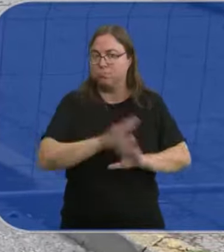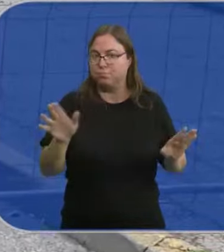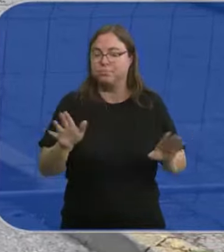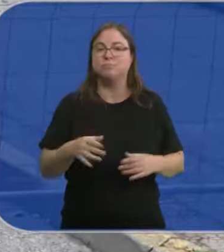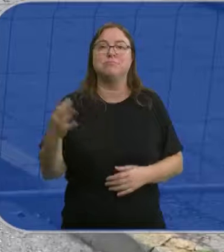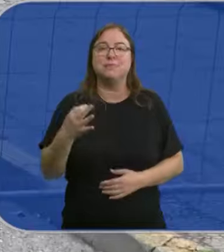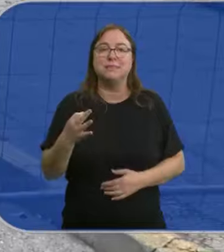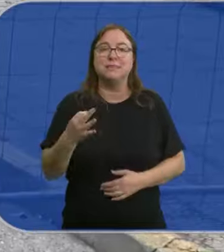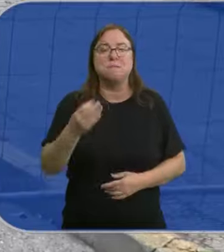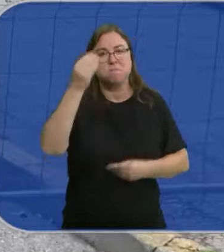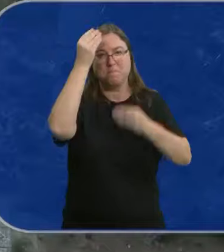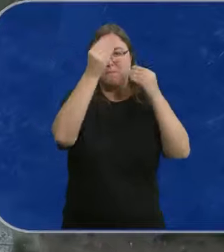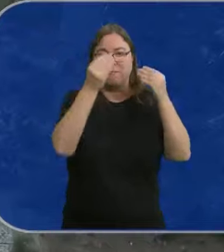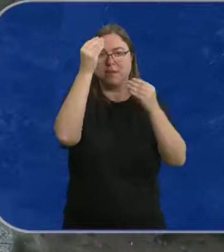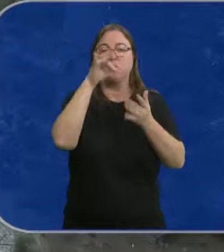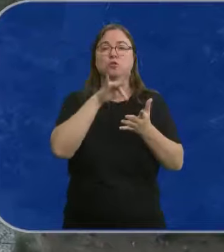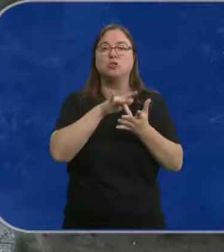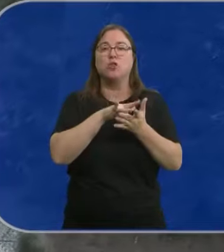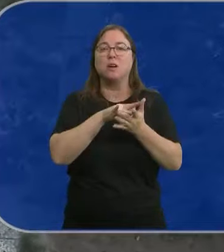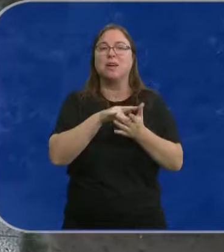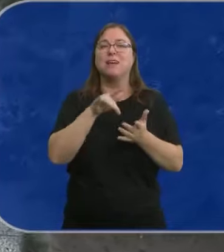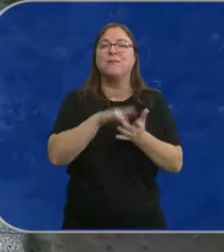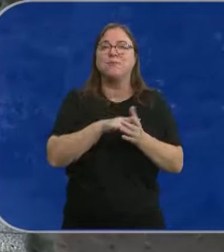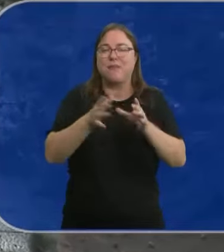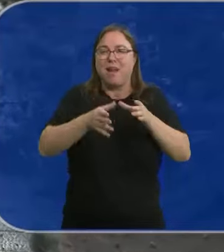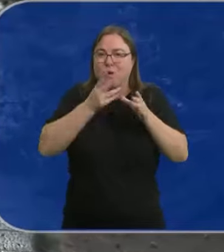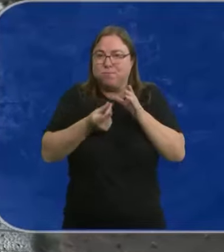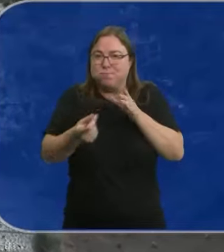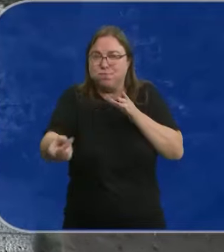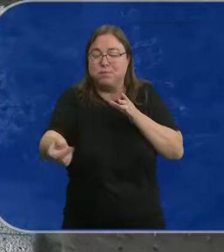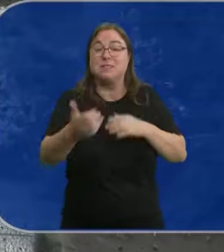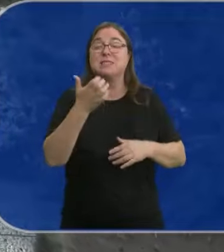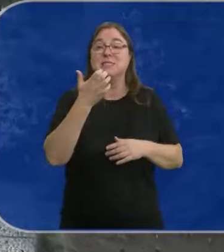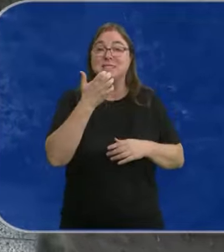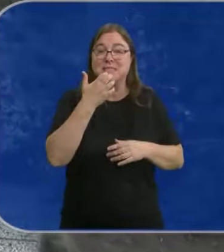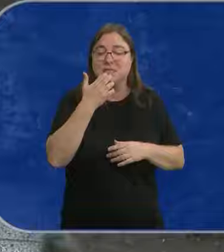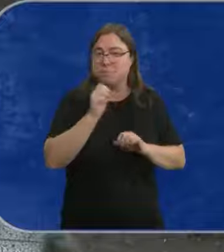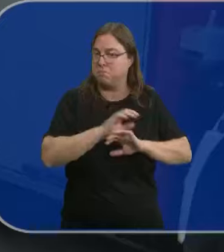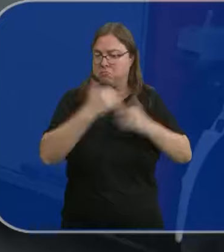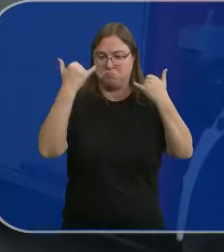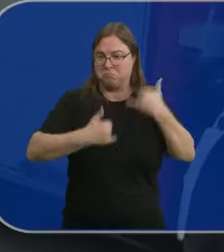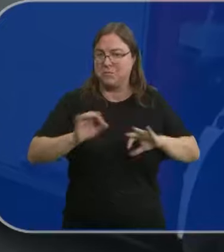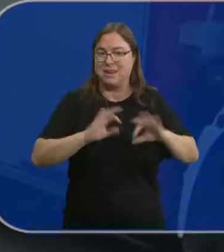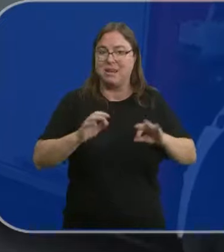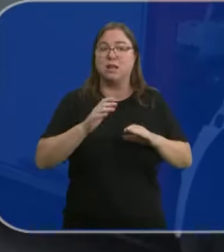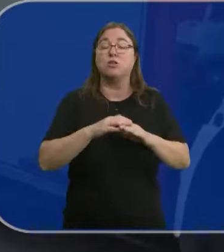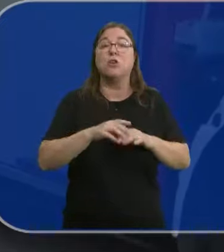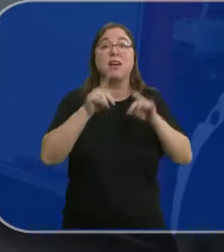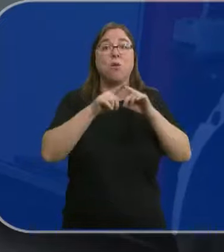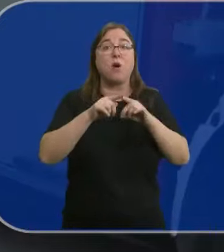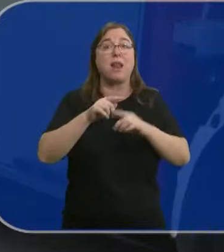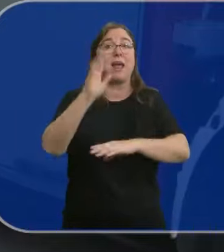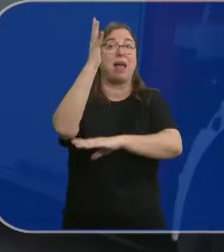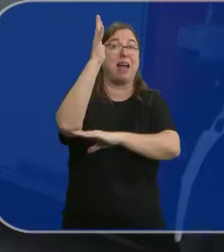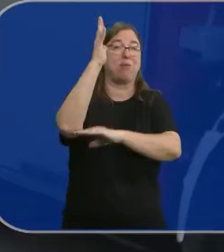ocurrido exactamente, pero se baraja que lo haya provocado una fuga de un colector. Además y también sin causar daños personales, se ha caído sobre la